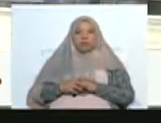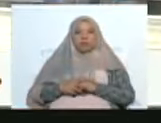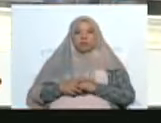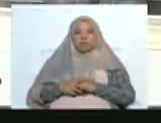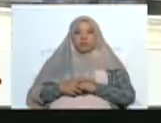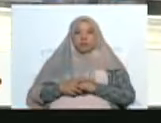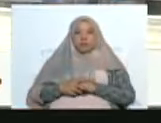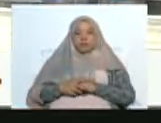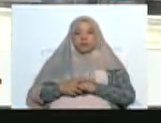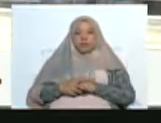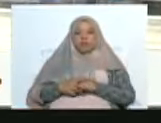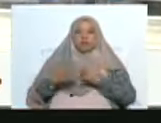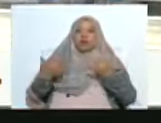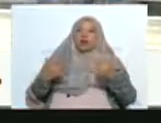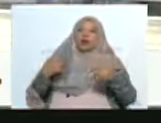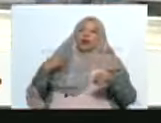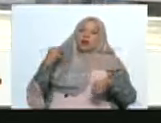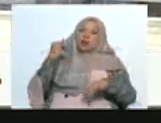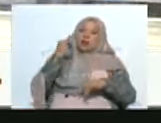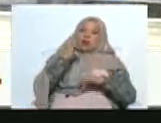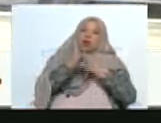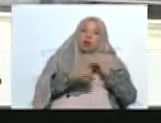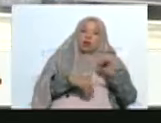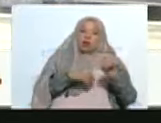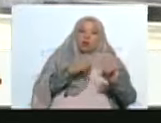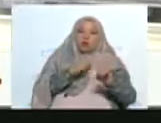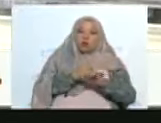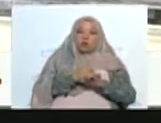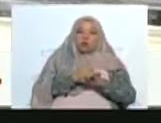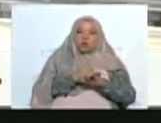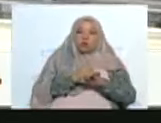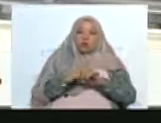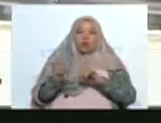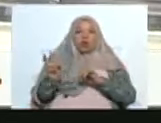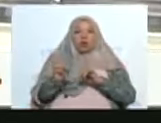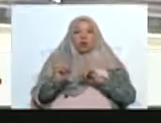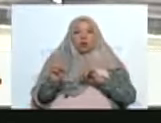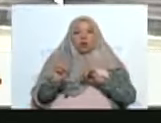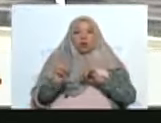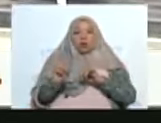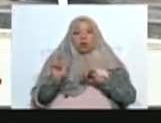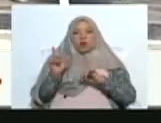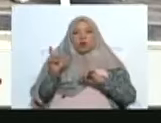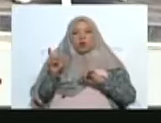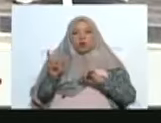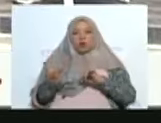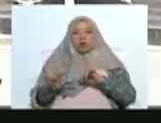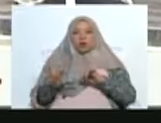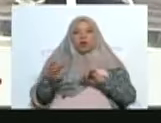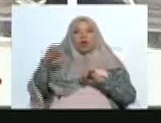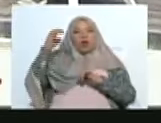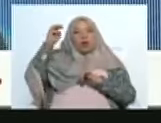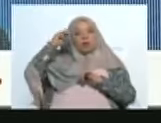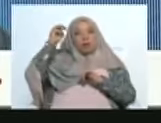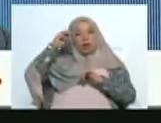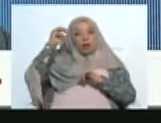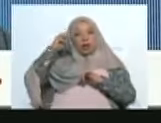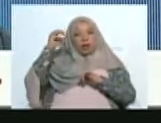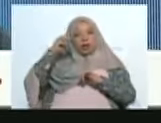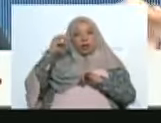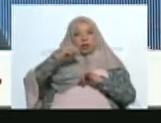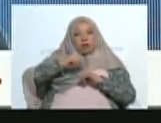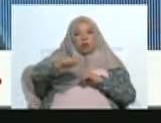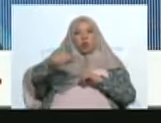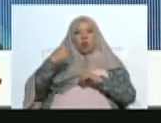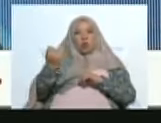al contexto internacional en materia de cultura, quisiera dar la bienvenida una vez más al señor Edesio Antonio Yepes, quien es maestro del garrote venezolano y